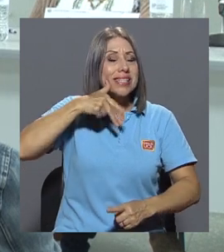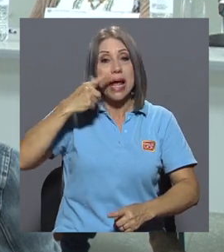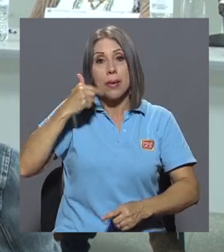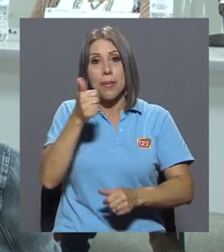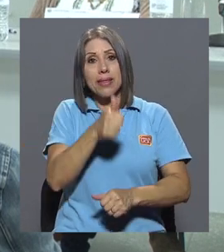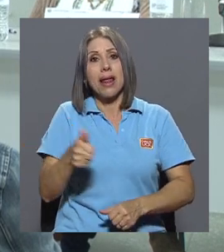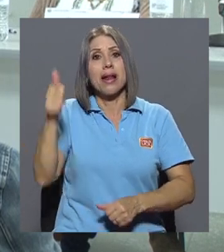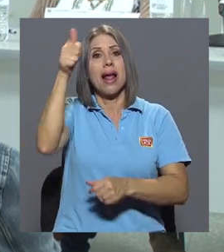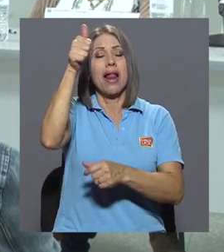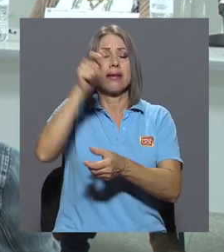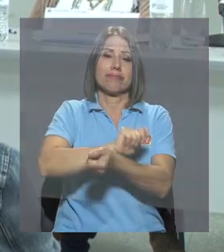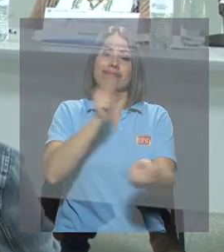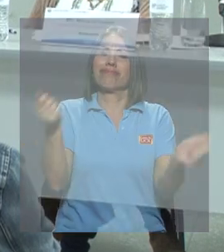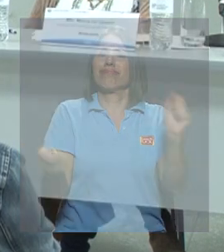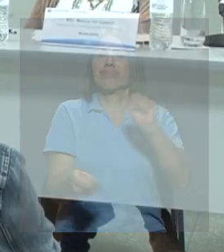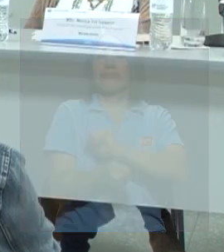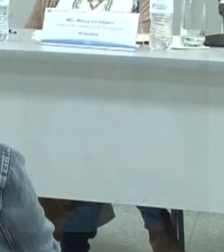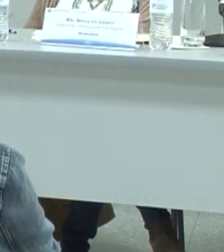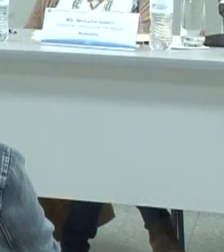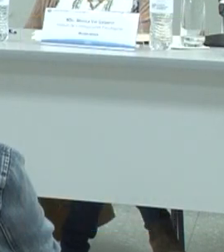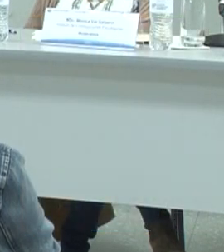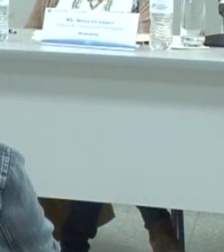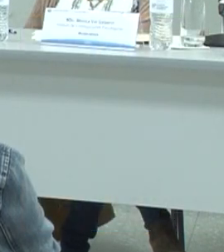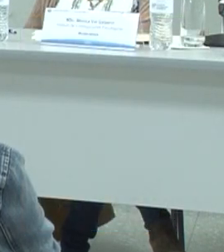tan impregnadas en nuestra sociedad. ¡Suscríbete al canal!